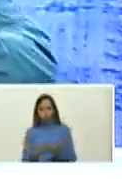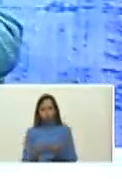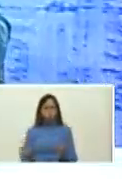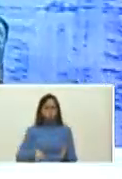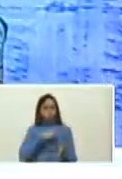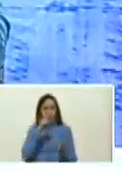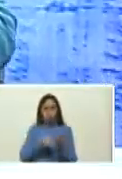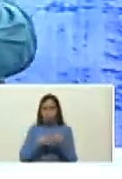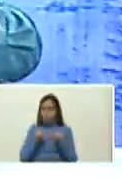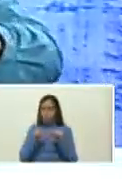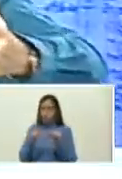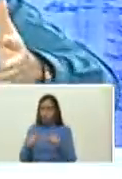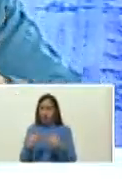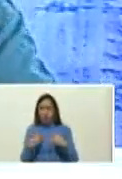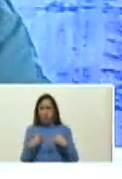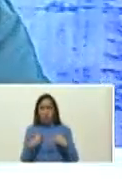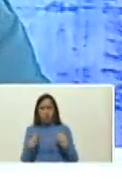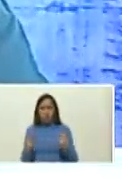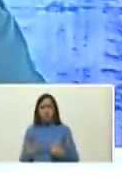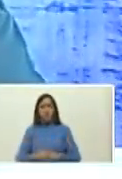todavía está viva y es cruda